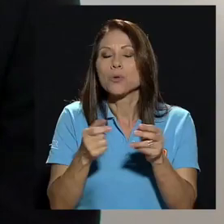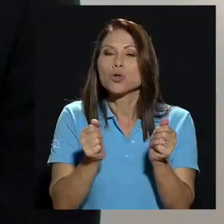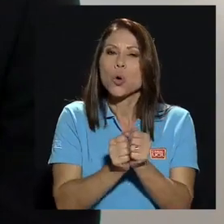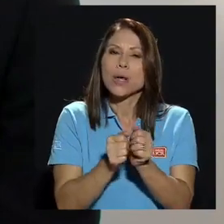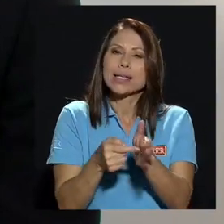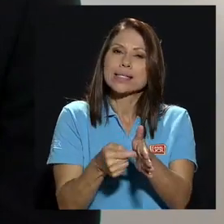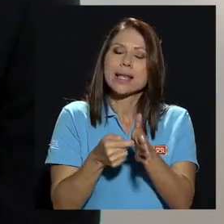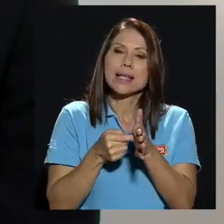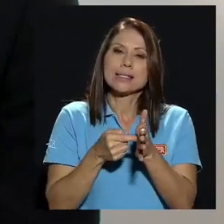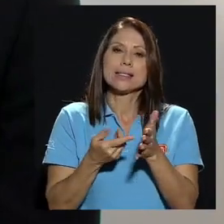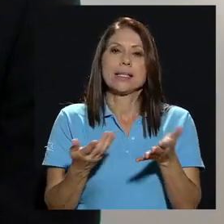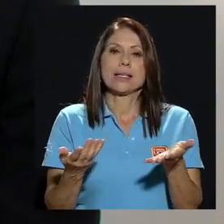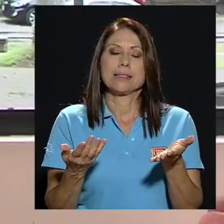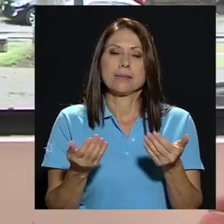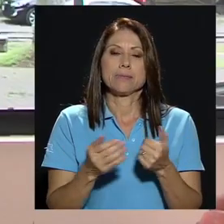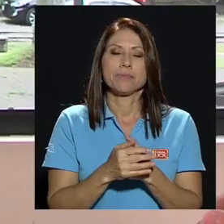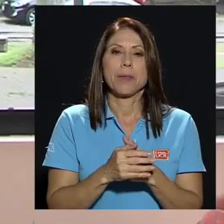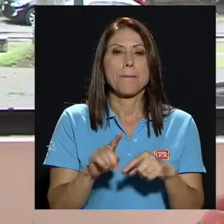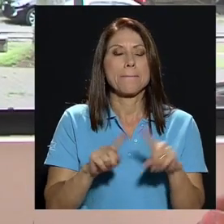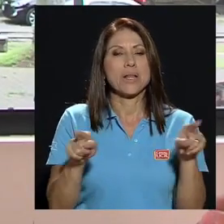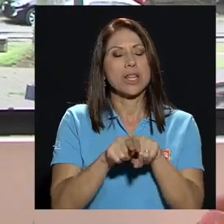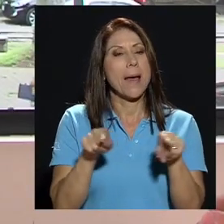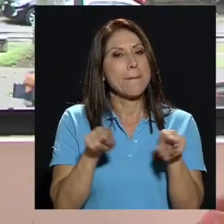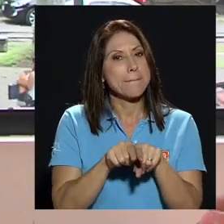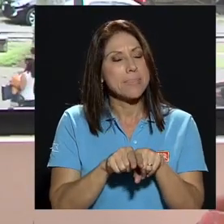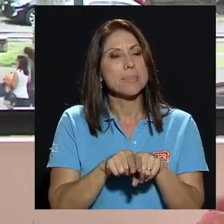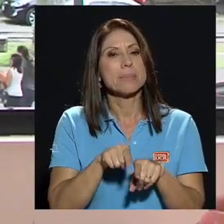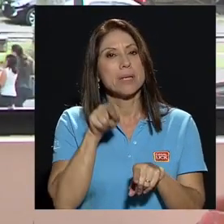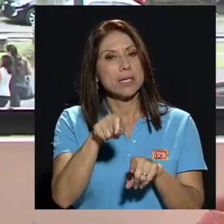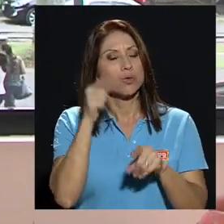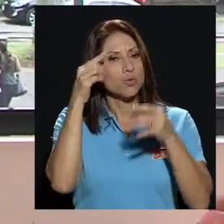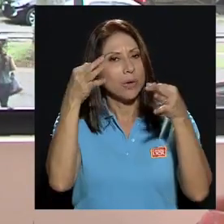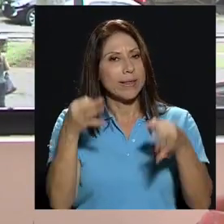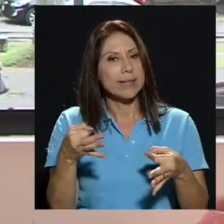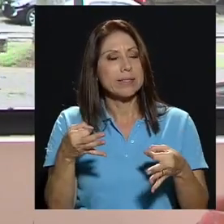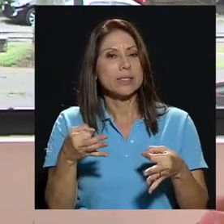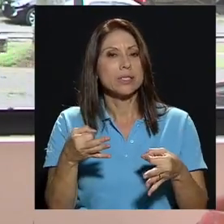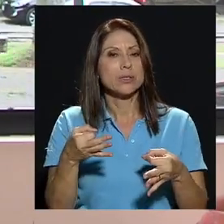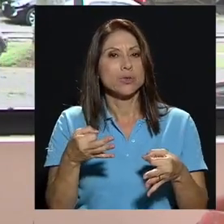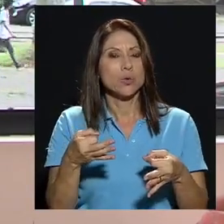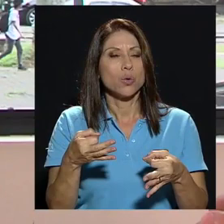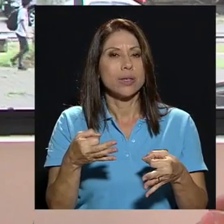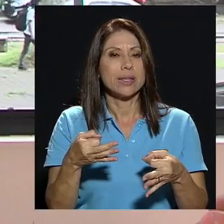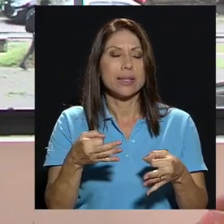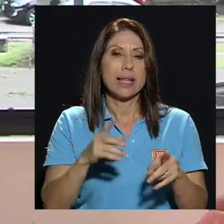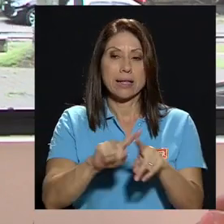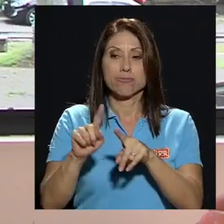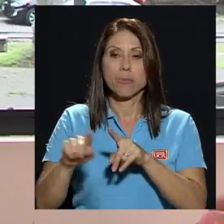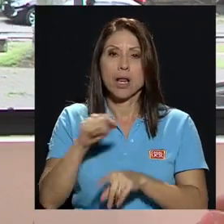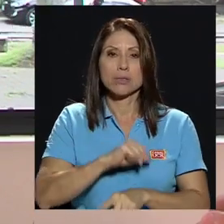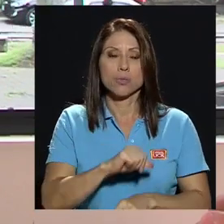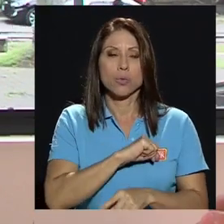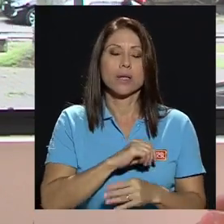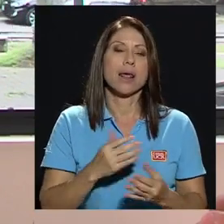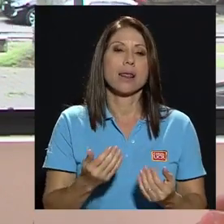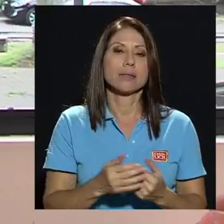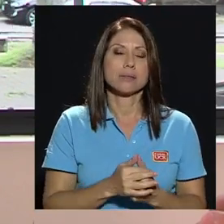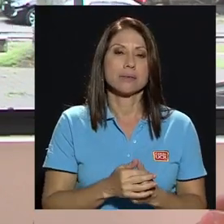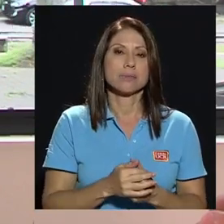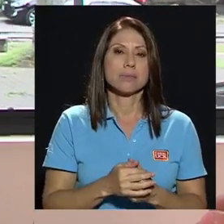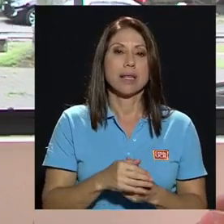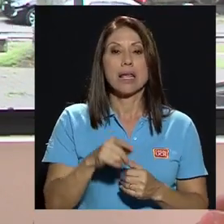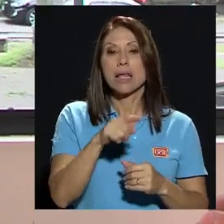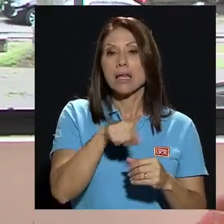más allá de eso. Pero también ha sido una decisión de las autoridades que